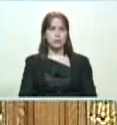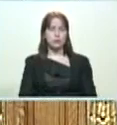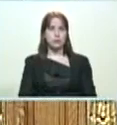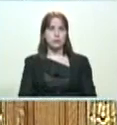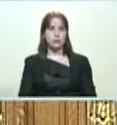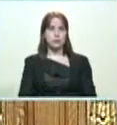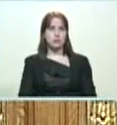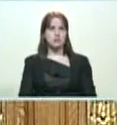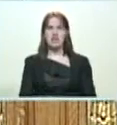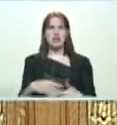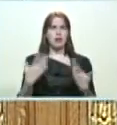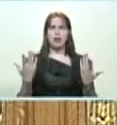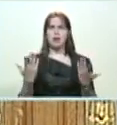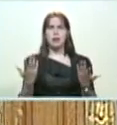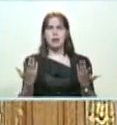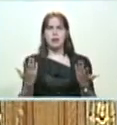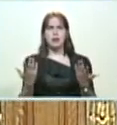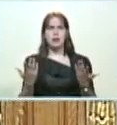¿Ah?